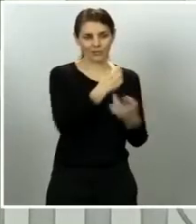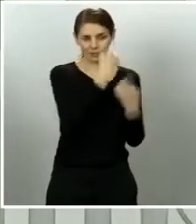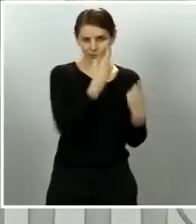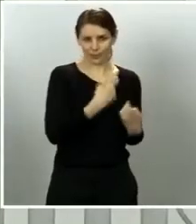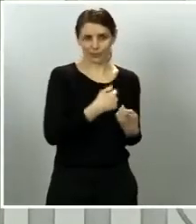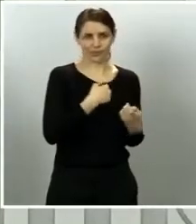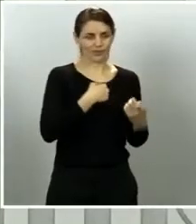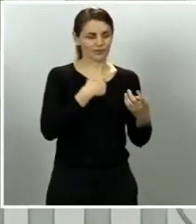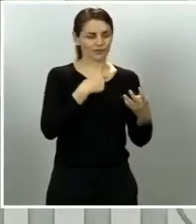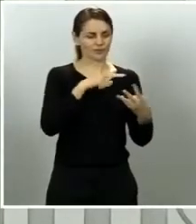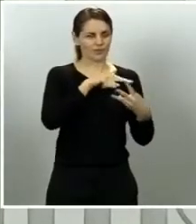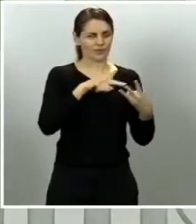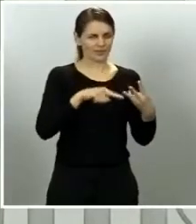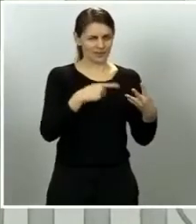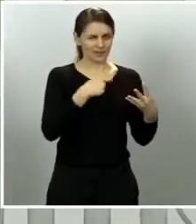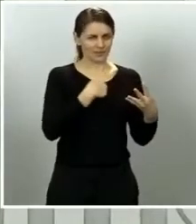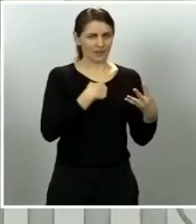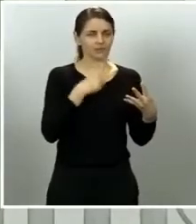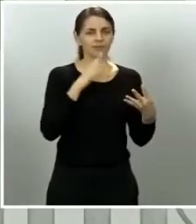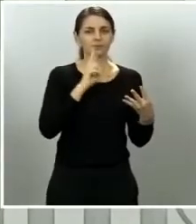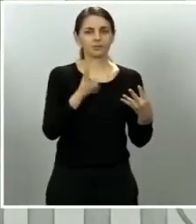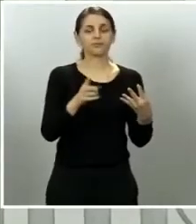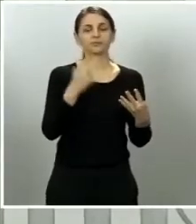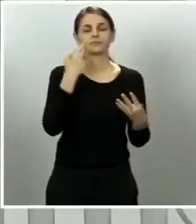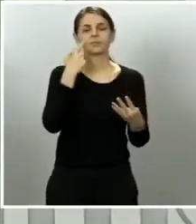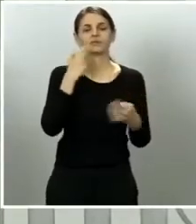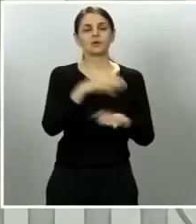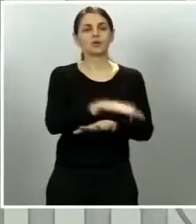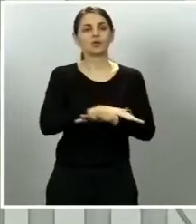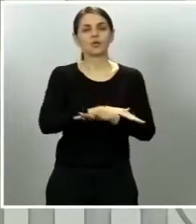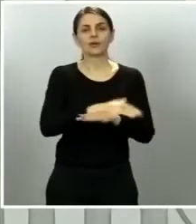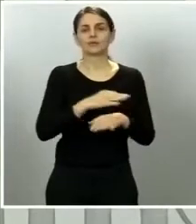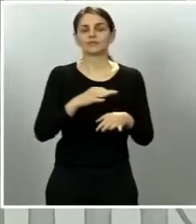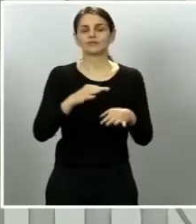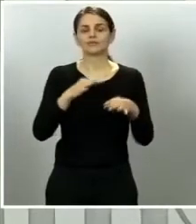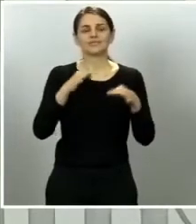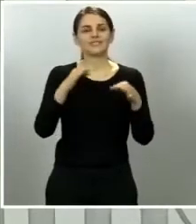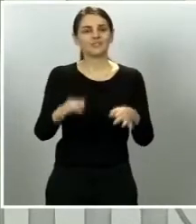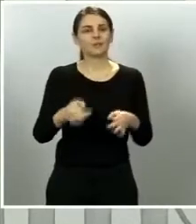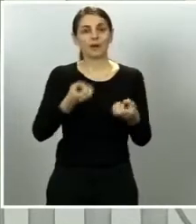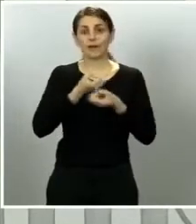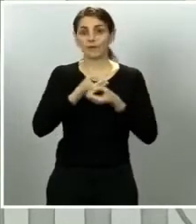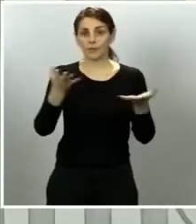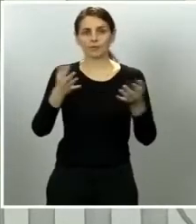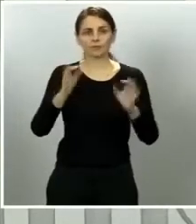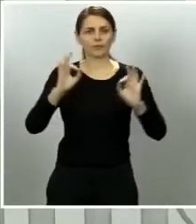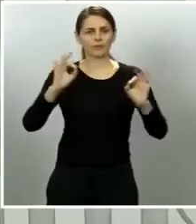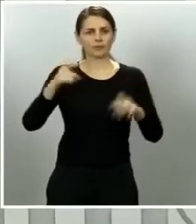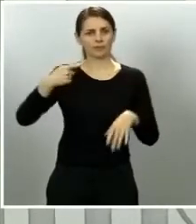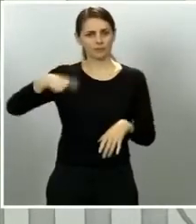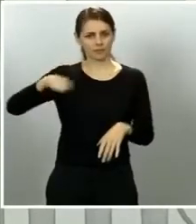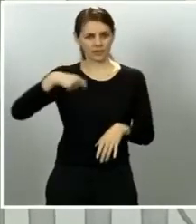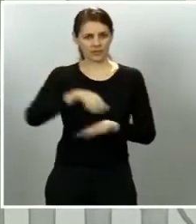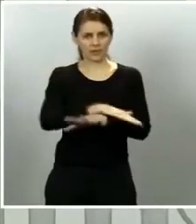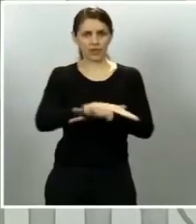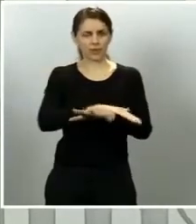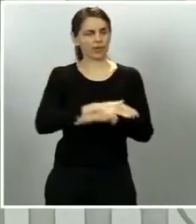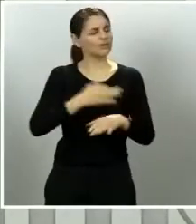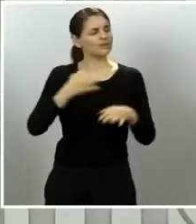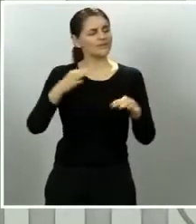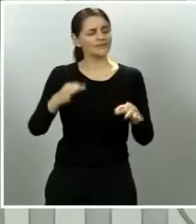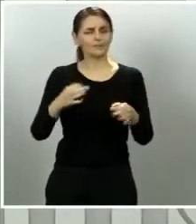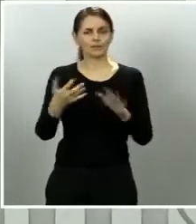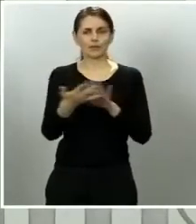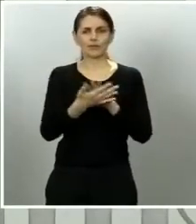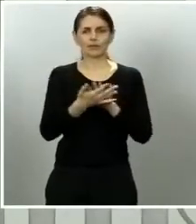tres preguntas el gobierno ha manifestado siempre en particular el presidente del gobierno pero todo el resto del gabinete una sensibilidad especial por uno de los